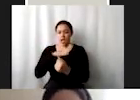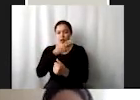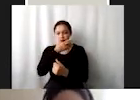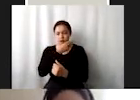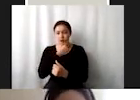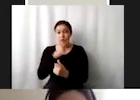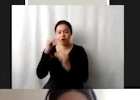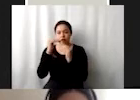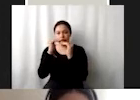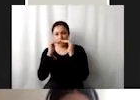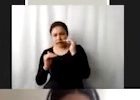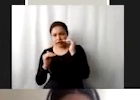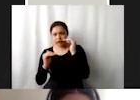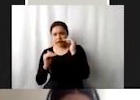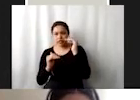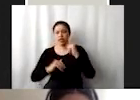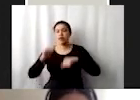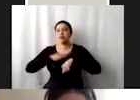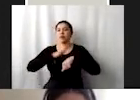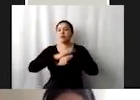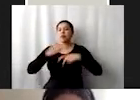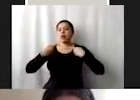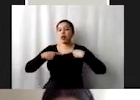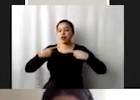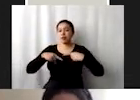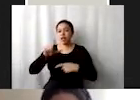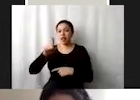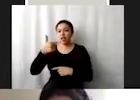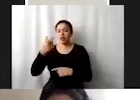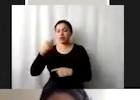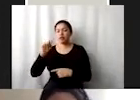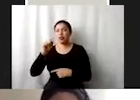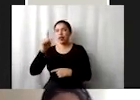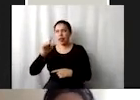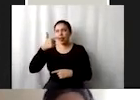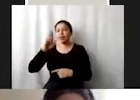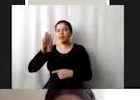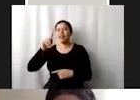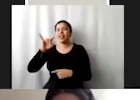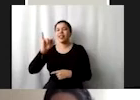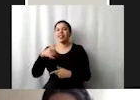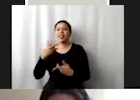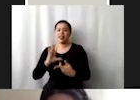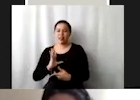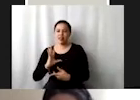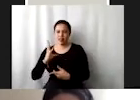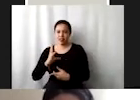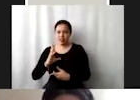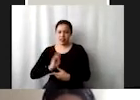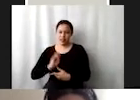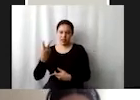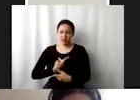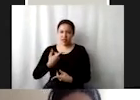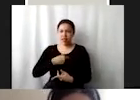género específicamente para las personas LGBTI, trans y otras personas con identidad de género y